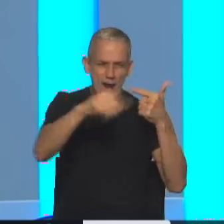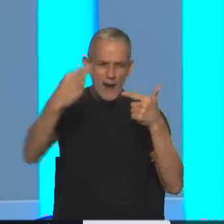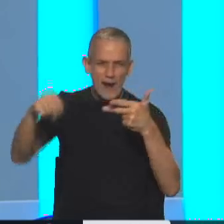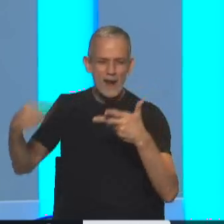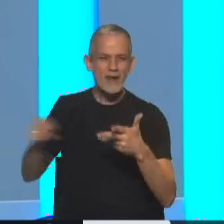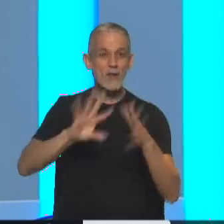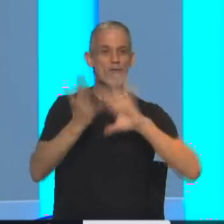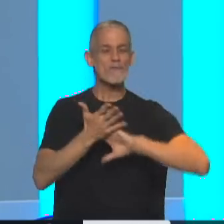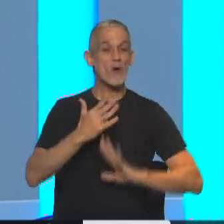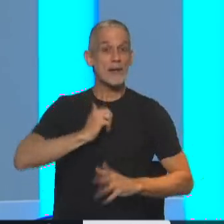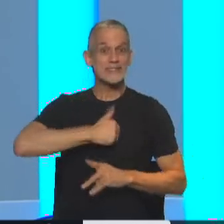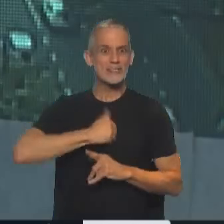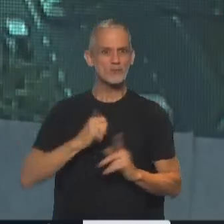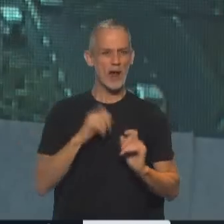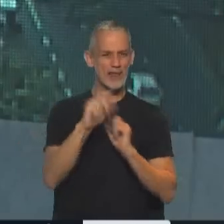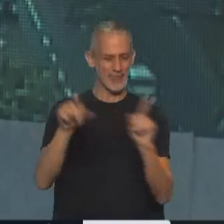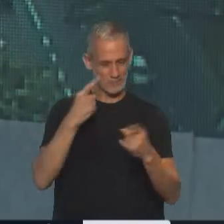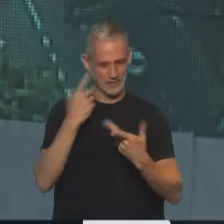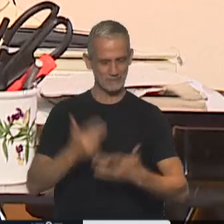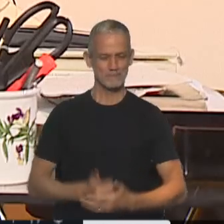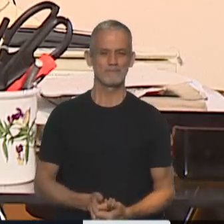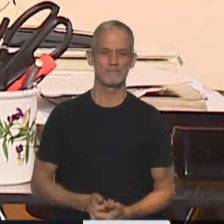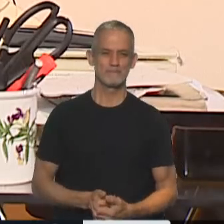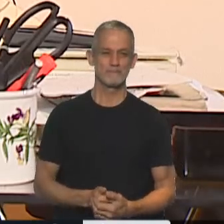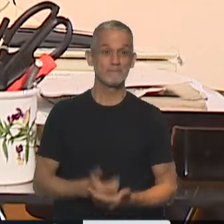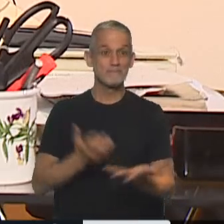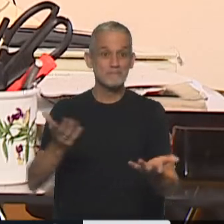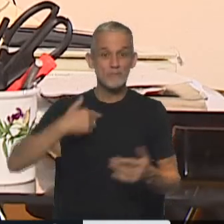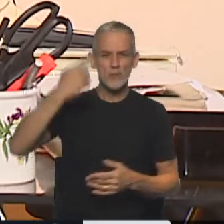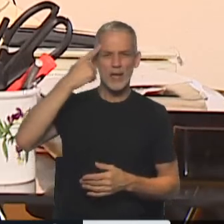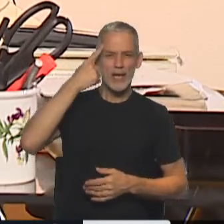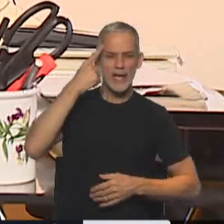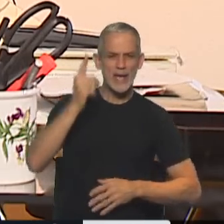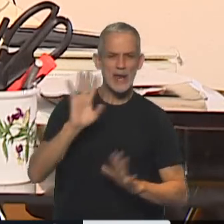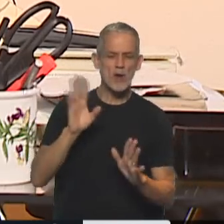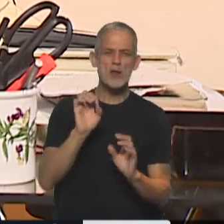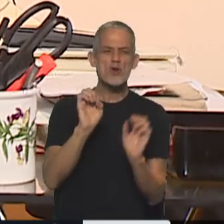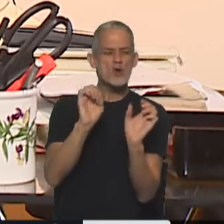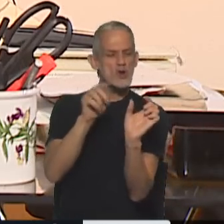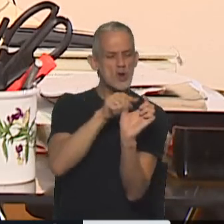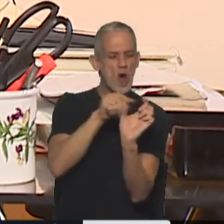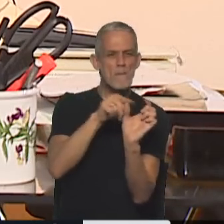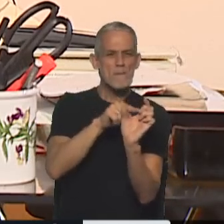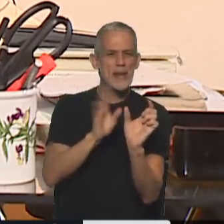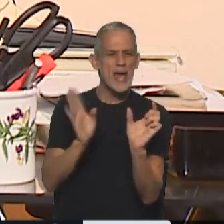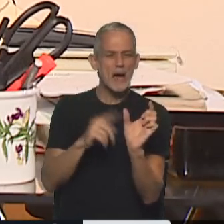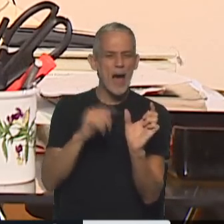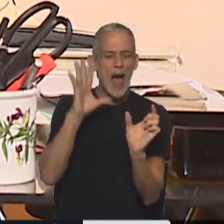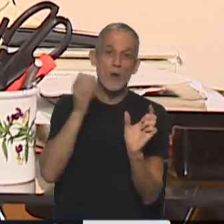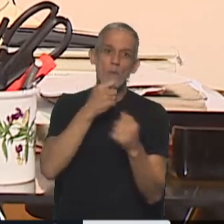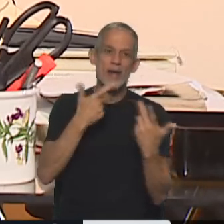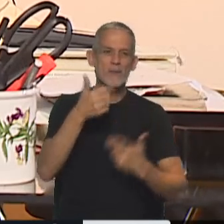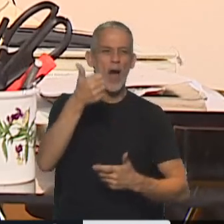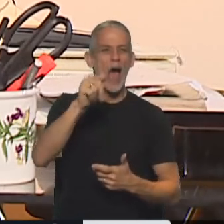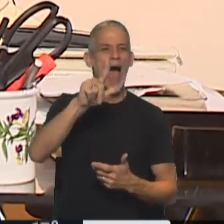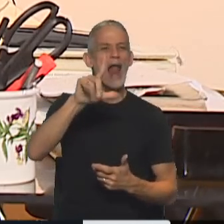de vivir la sexualidad. La compartimos. Creo que la idea de ponerle nombre a un fenómeno, por ejemplo, a la